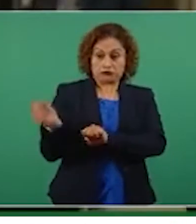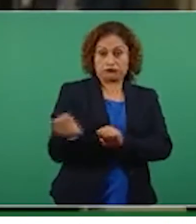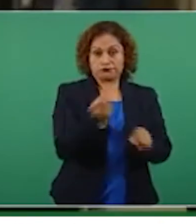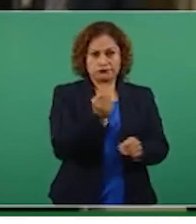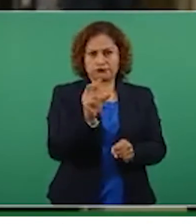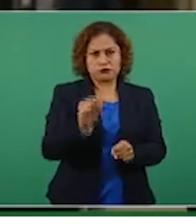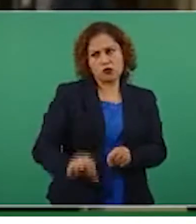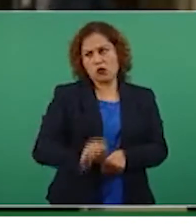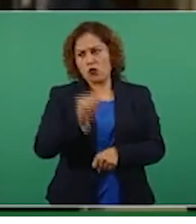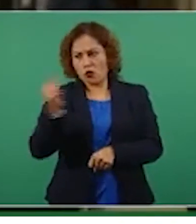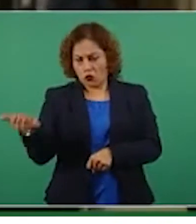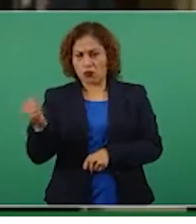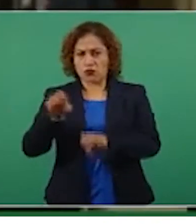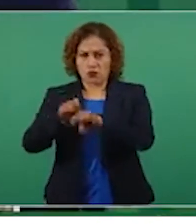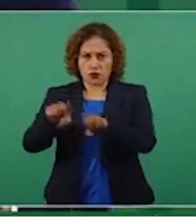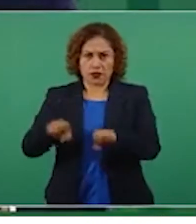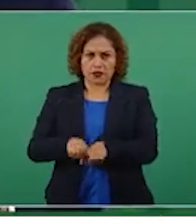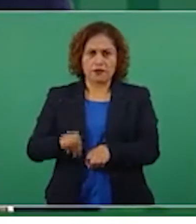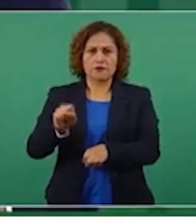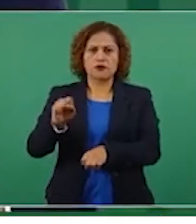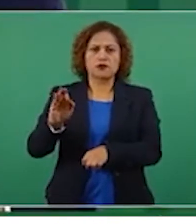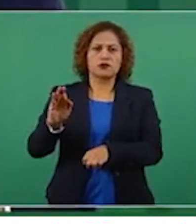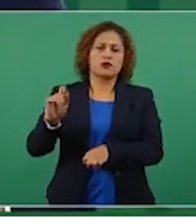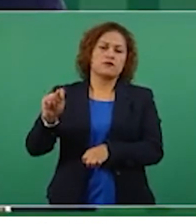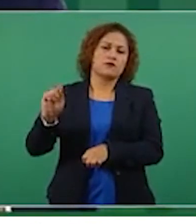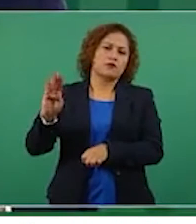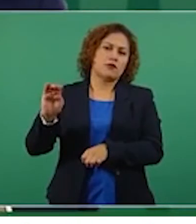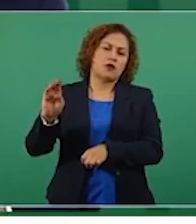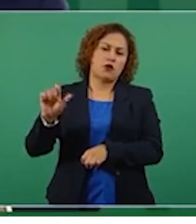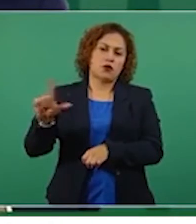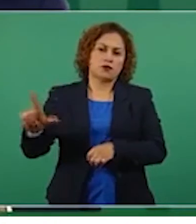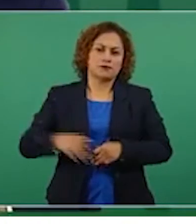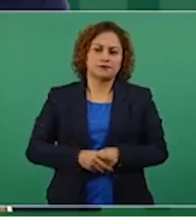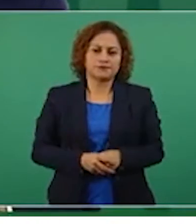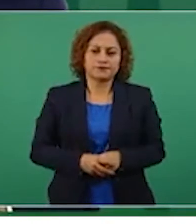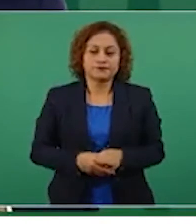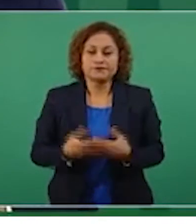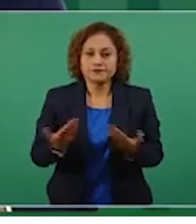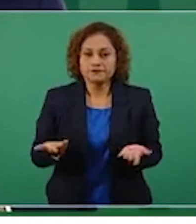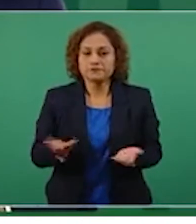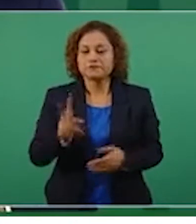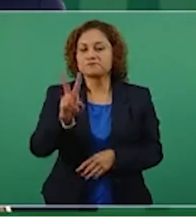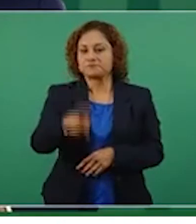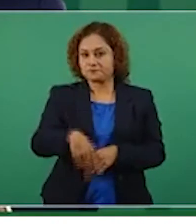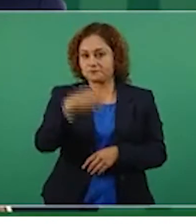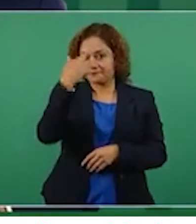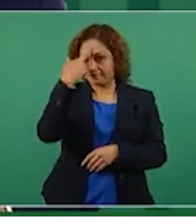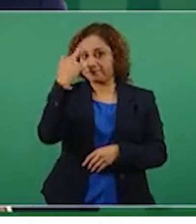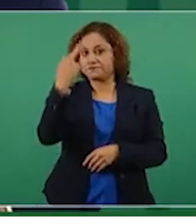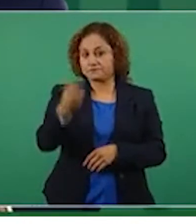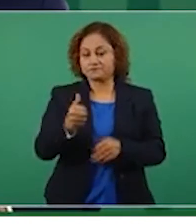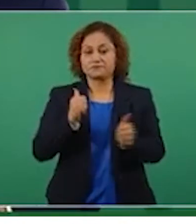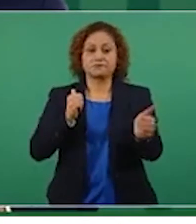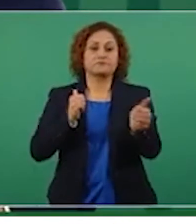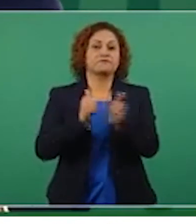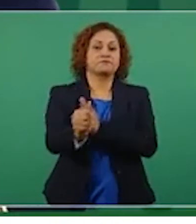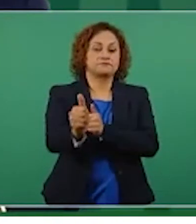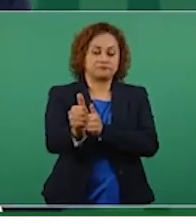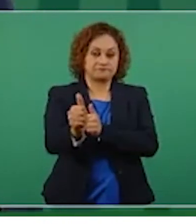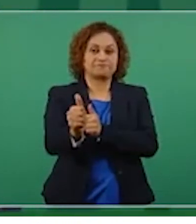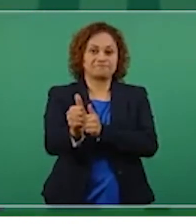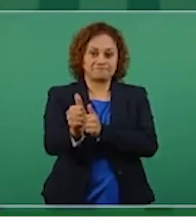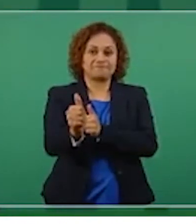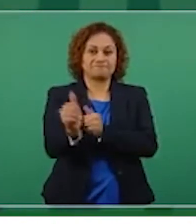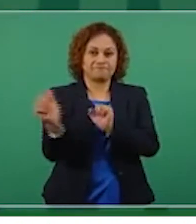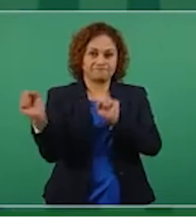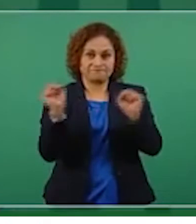no hay equipos de béisbol. Tienes razón. En atletismo la preferencia,